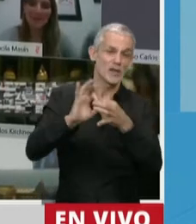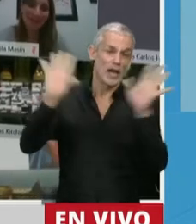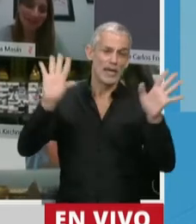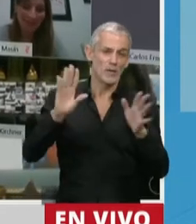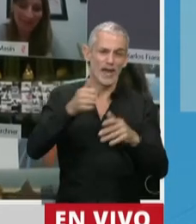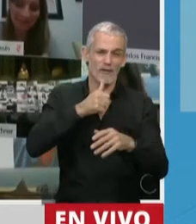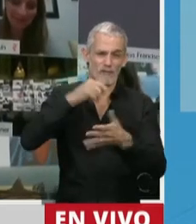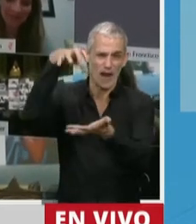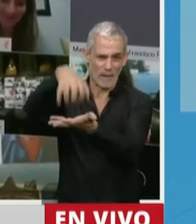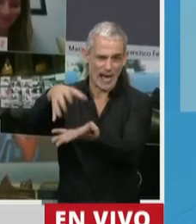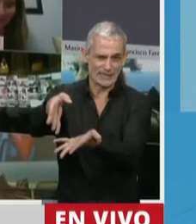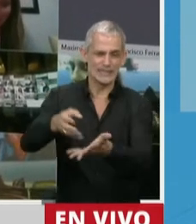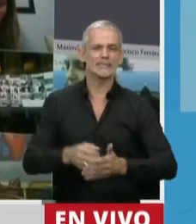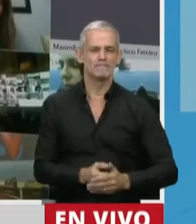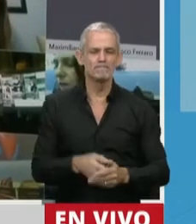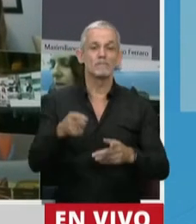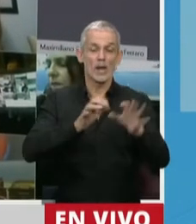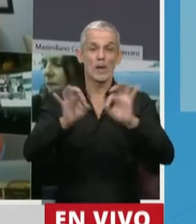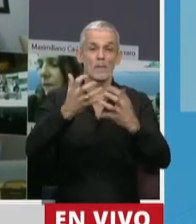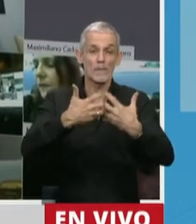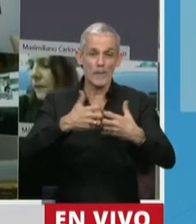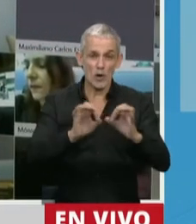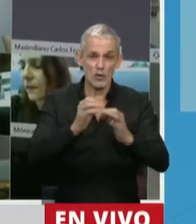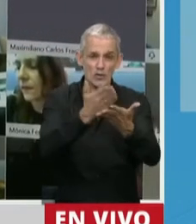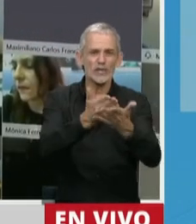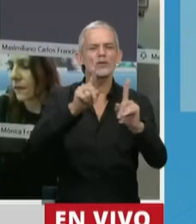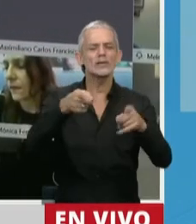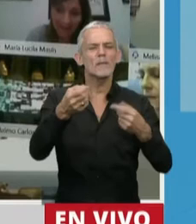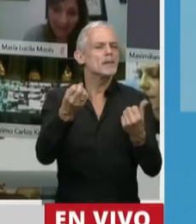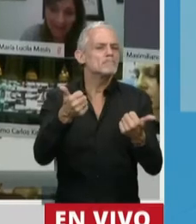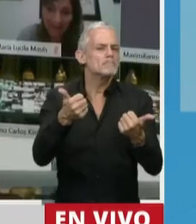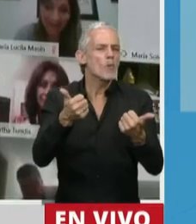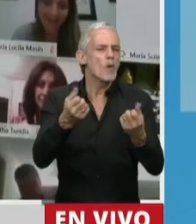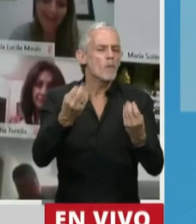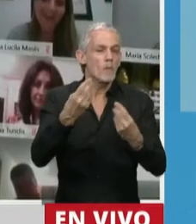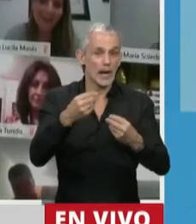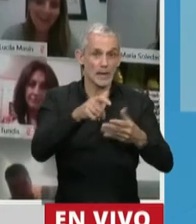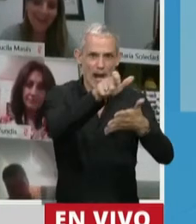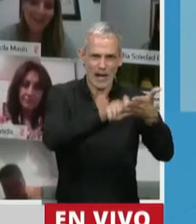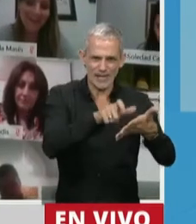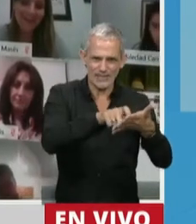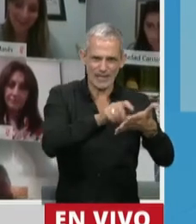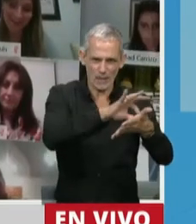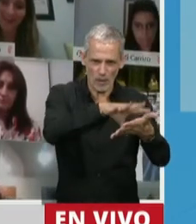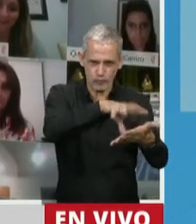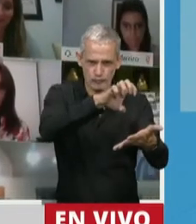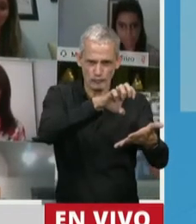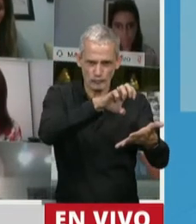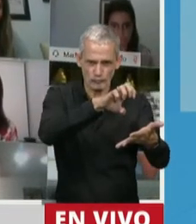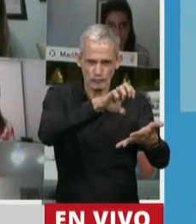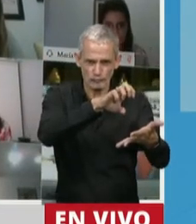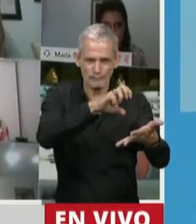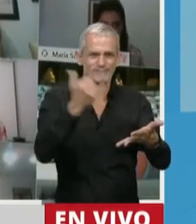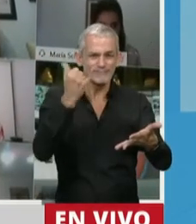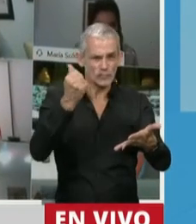También este proyecto es beneficioso. En la práctica, con sus recetas digitales, ya lo